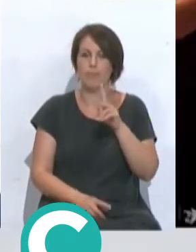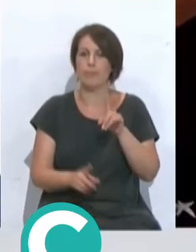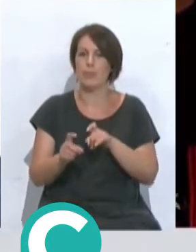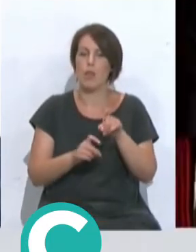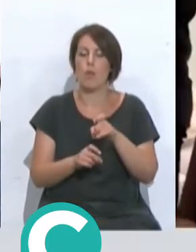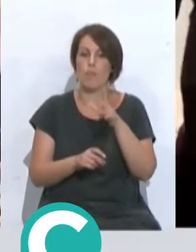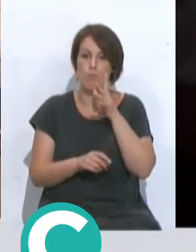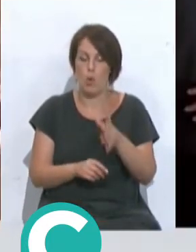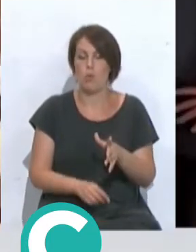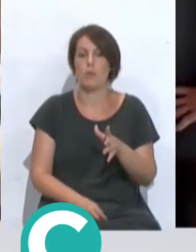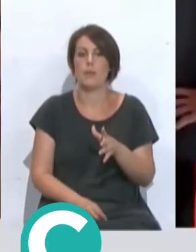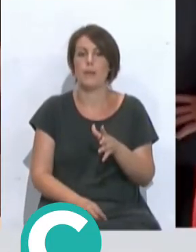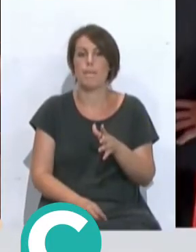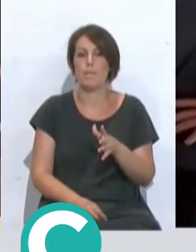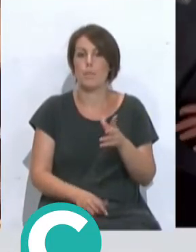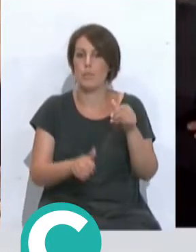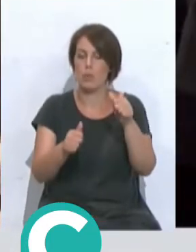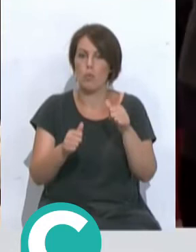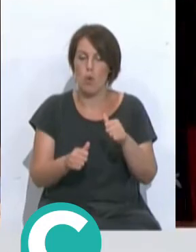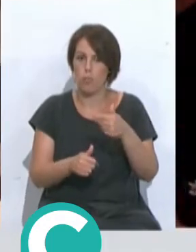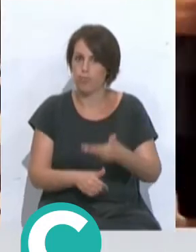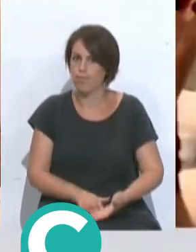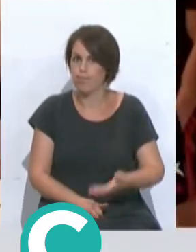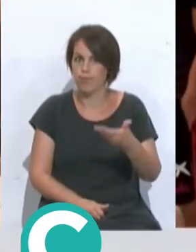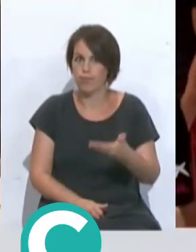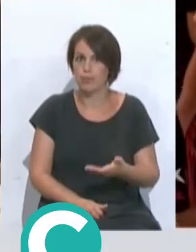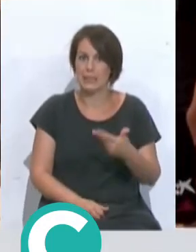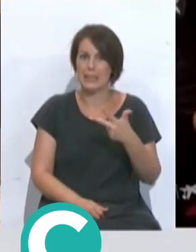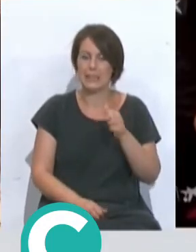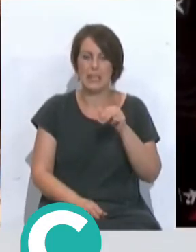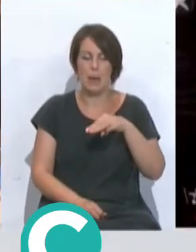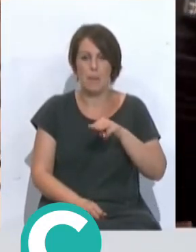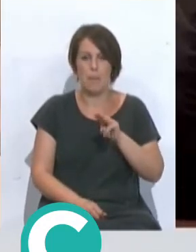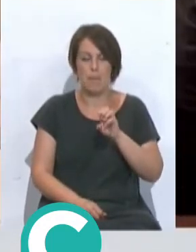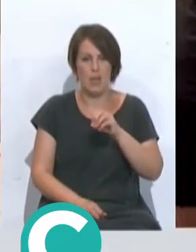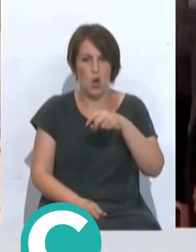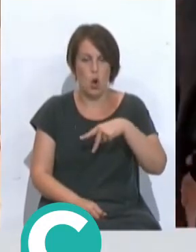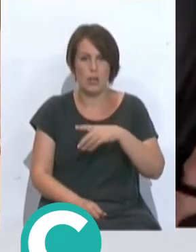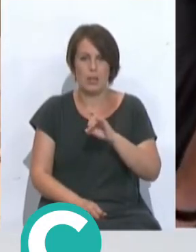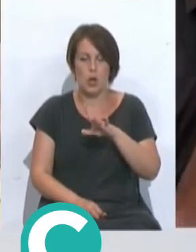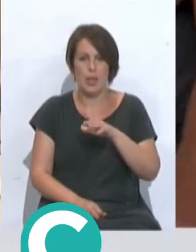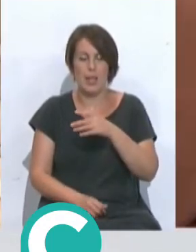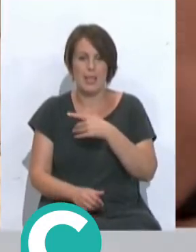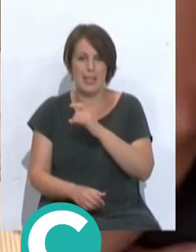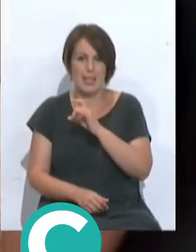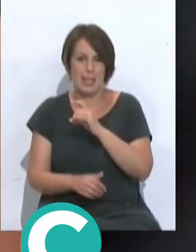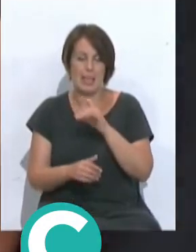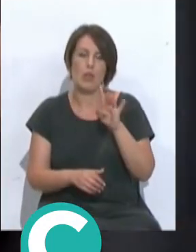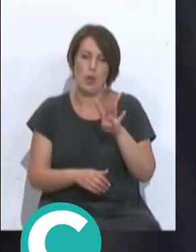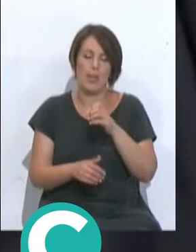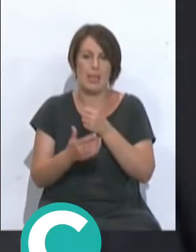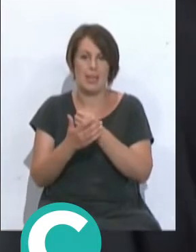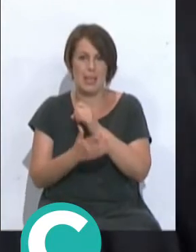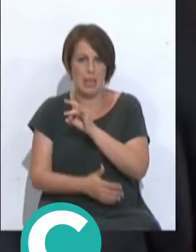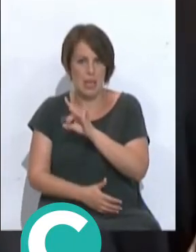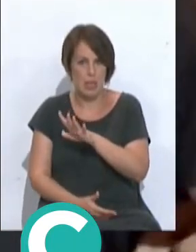selección Jesús porque son títulos realmente importantes la Champions de la 14-15 el Mundial del Club de la 15-16 las dos temporadas